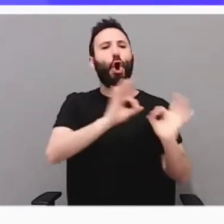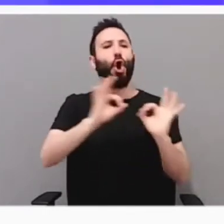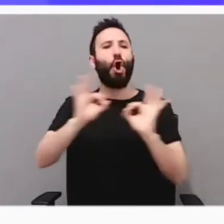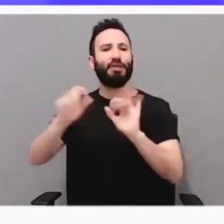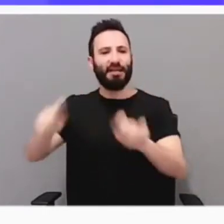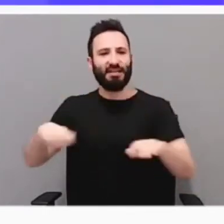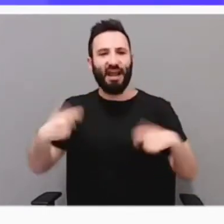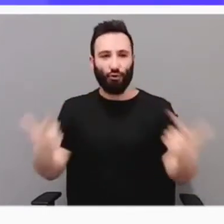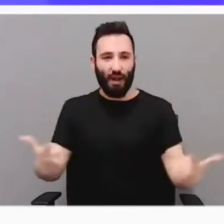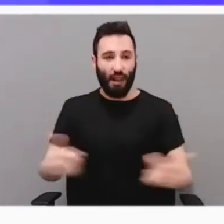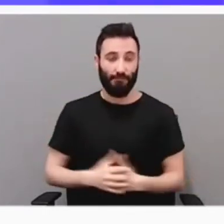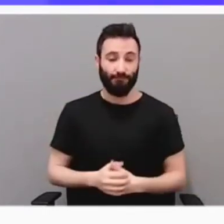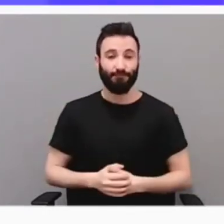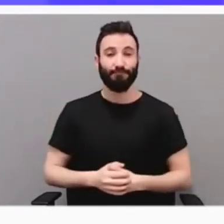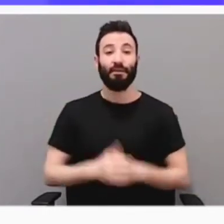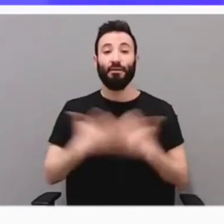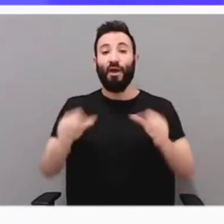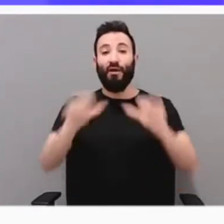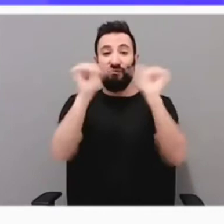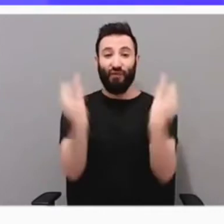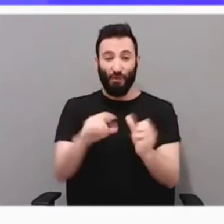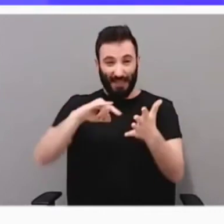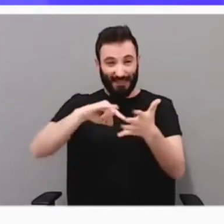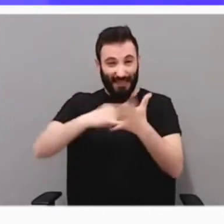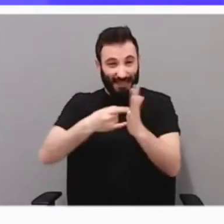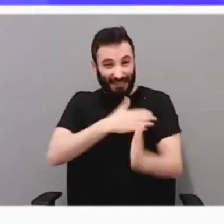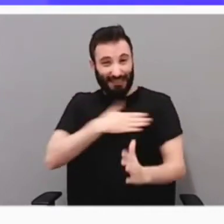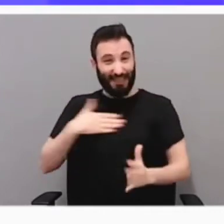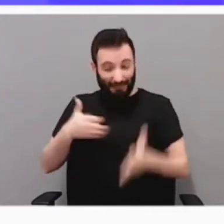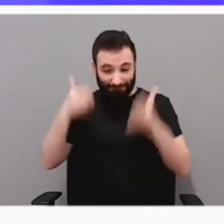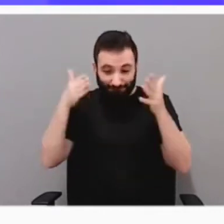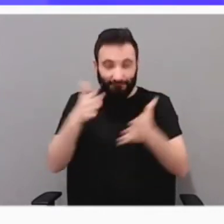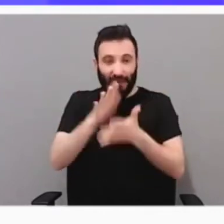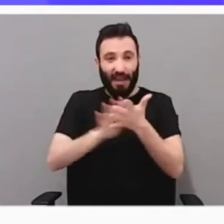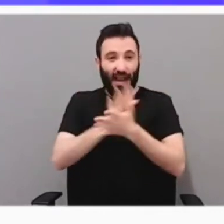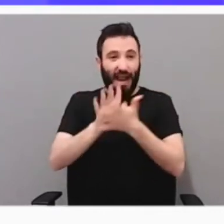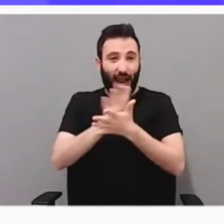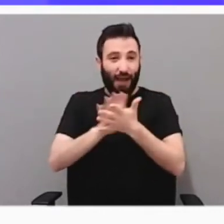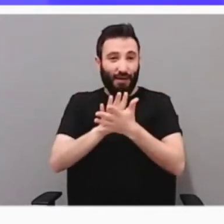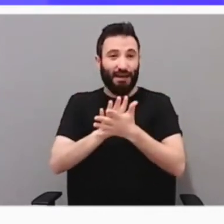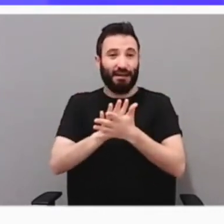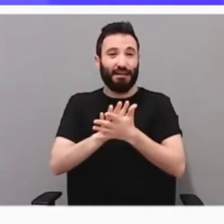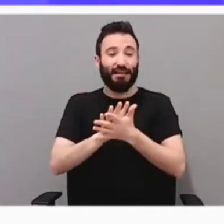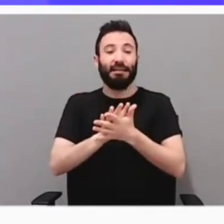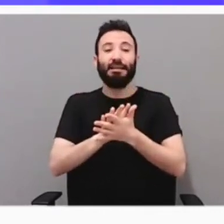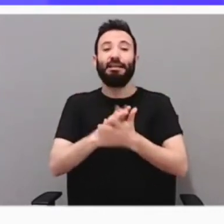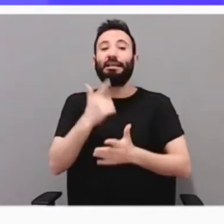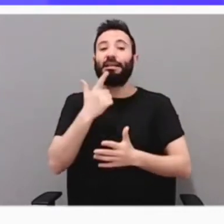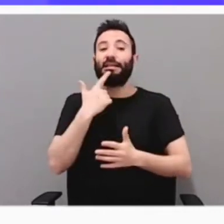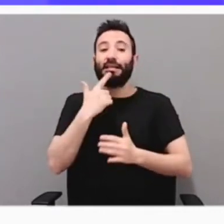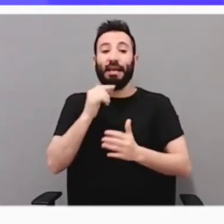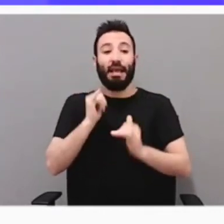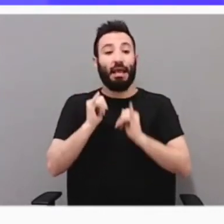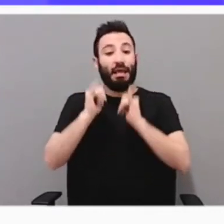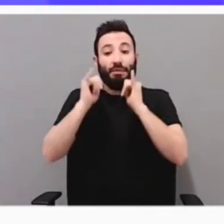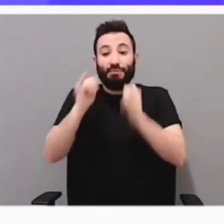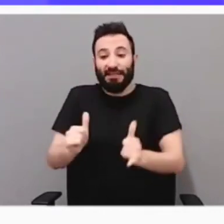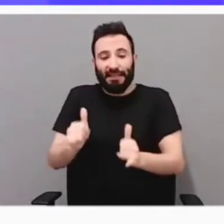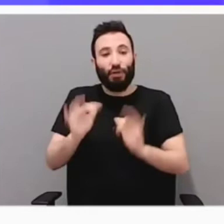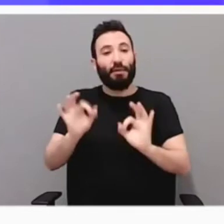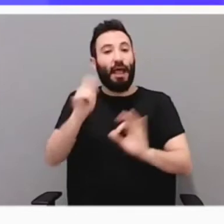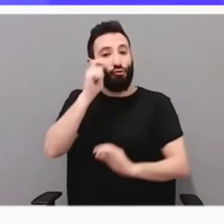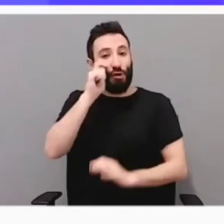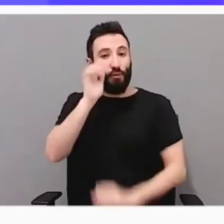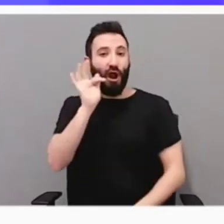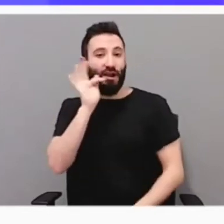De una forma más técnica, quiero referirme a ese triunvirato, si me permiten la expresión, que rige los destinos del turismo de Alcalá. Por un lado, la